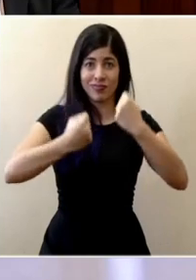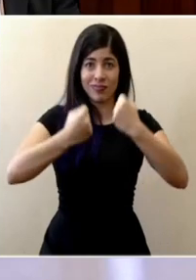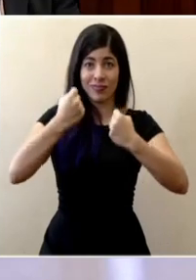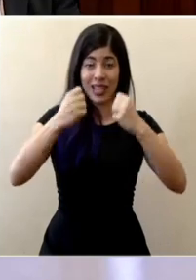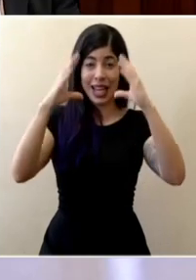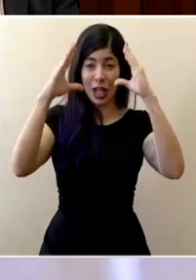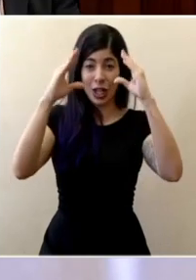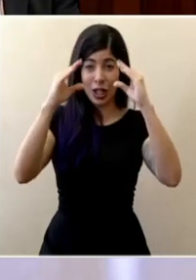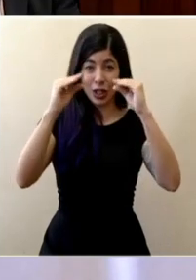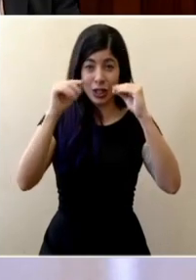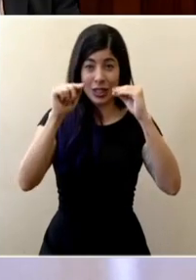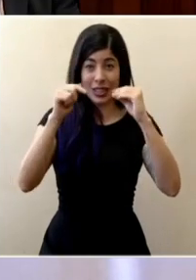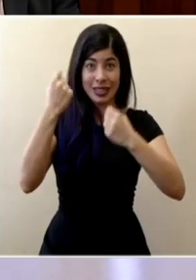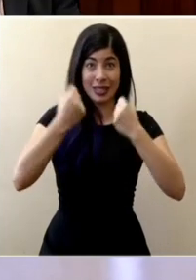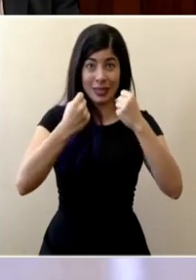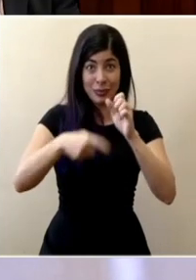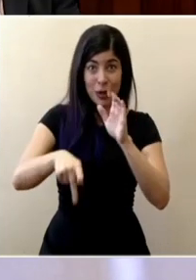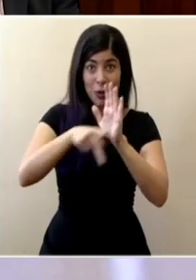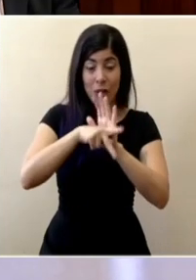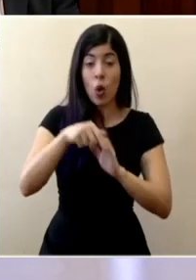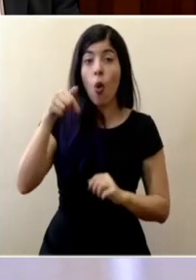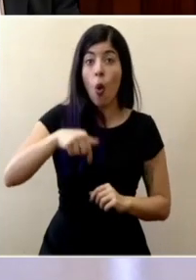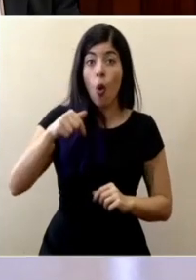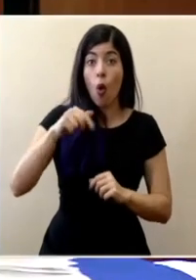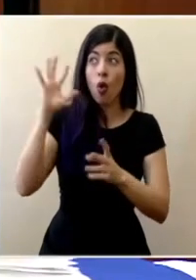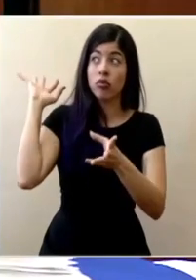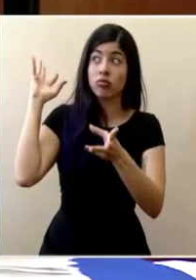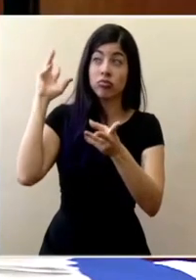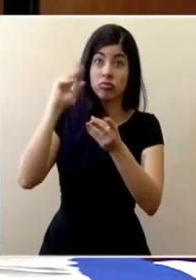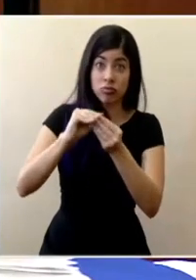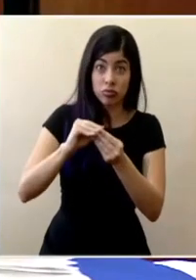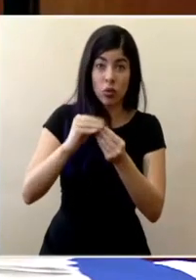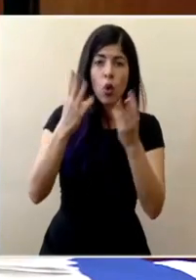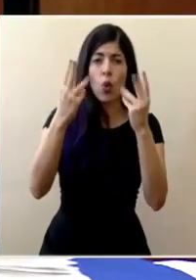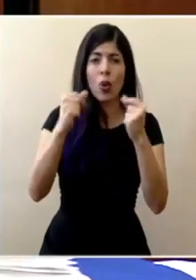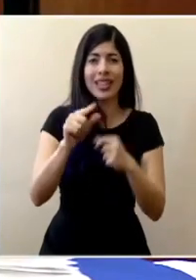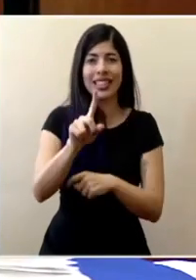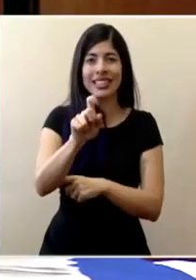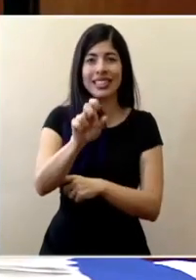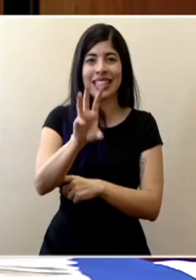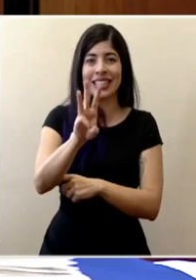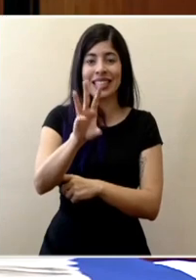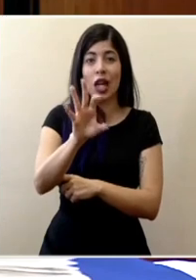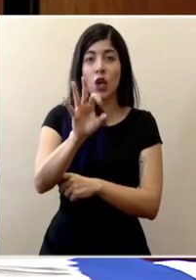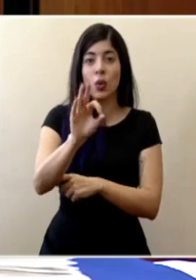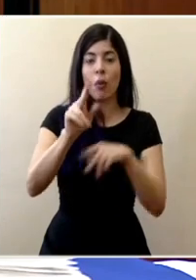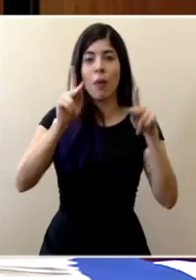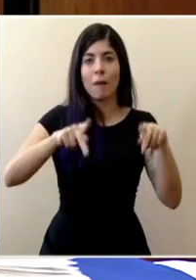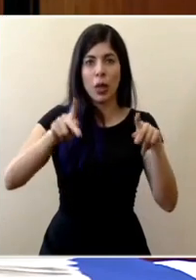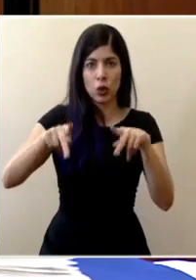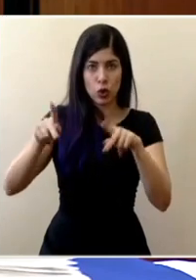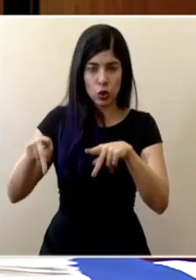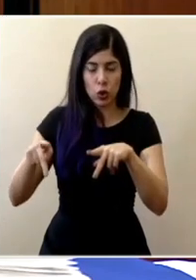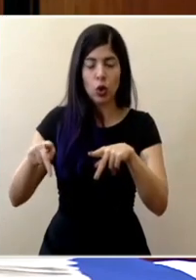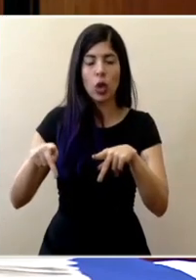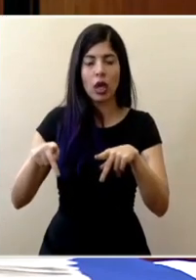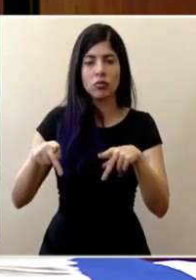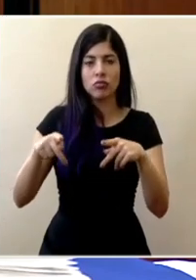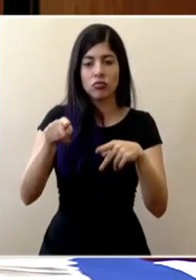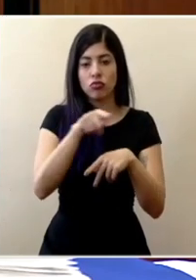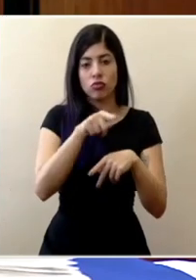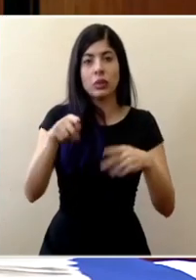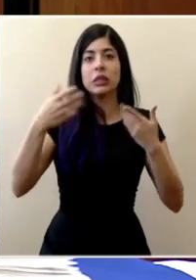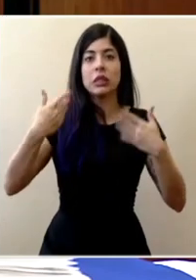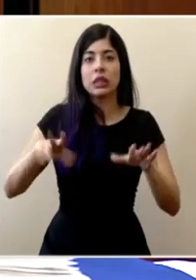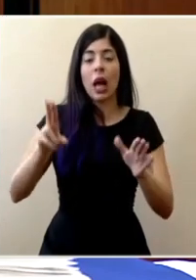nocturna, el día de hoy, el reporte al final de la jornada fueron 169 personas a las cuales